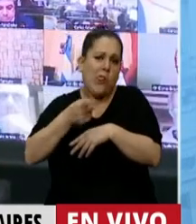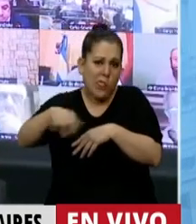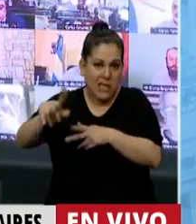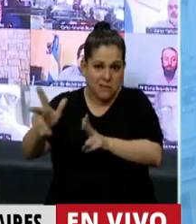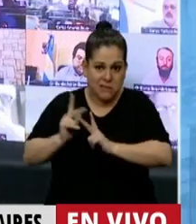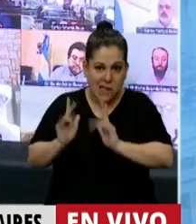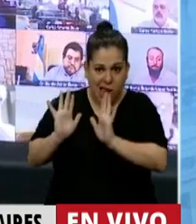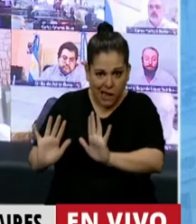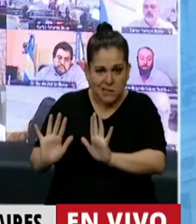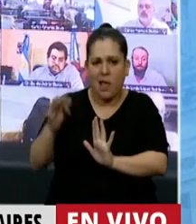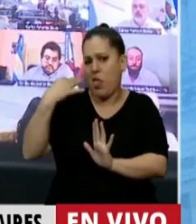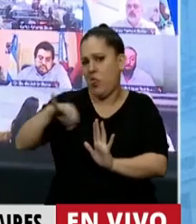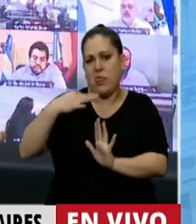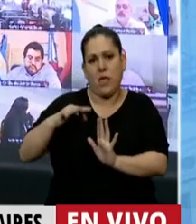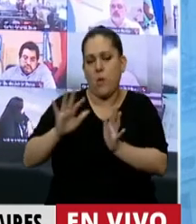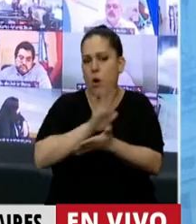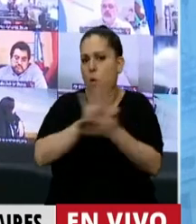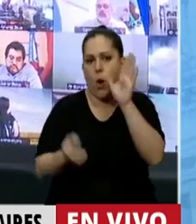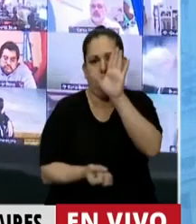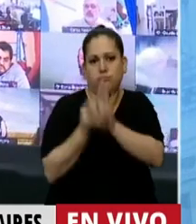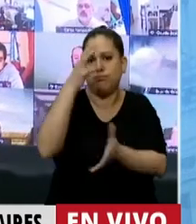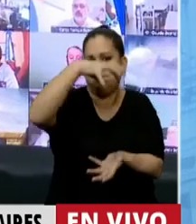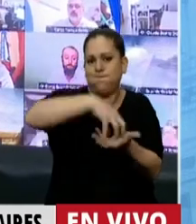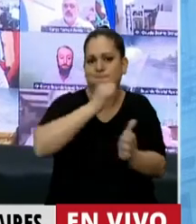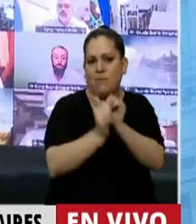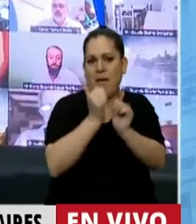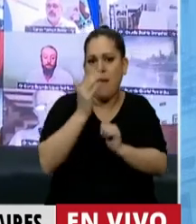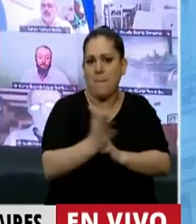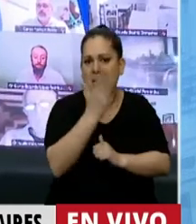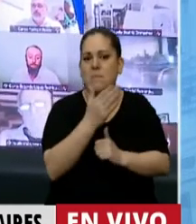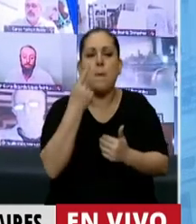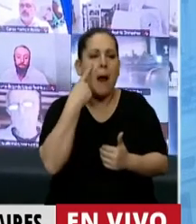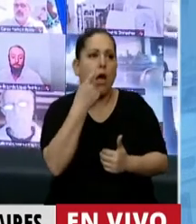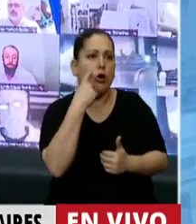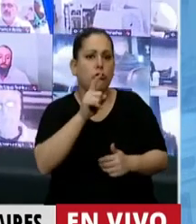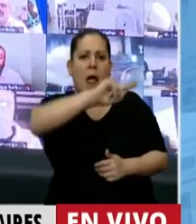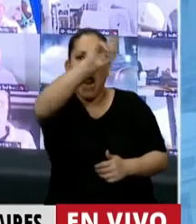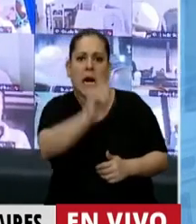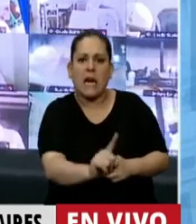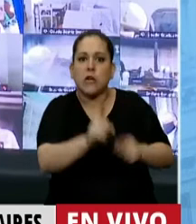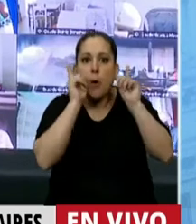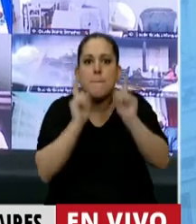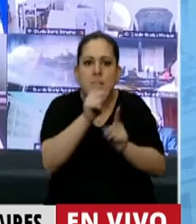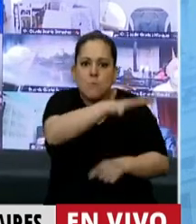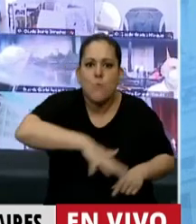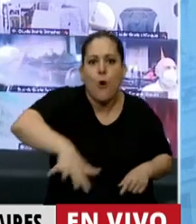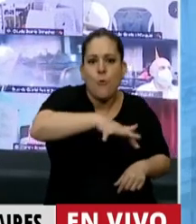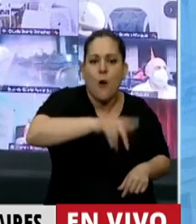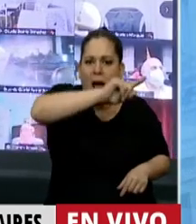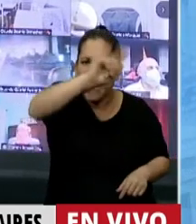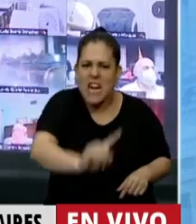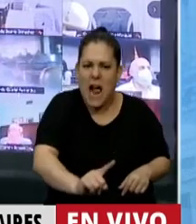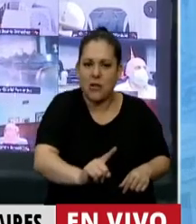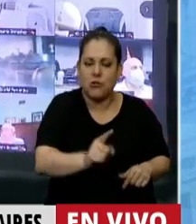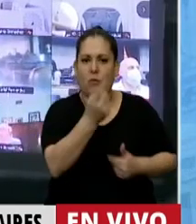pongamos un nuevo emprendimiento de inmediato para observar esas caídas de rayos que caen todos justo en la misma zona. Un fenómeno